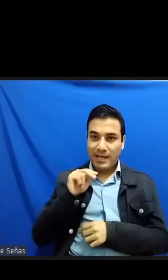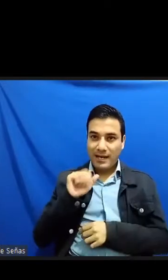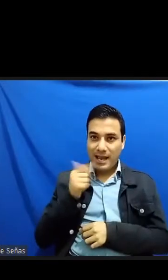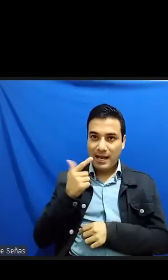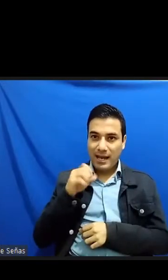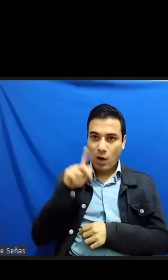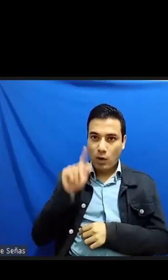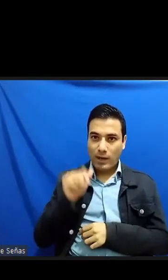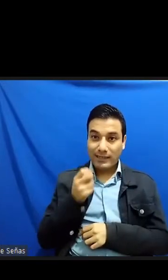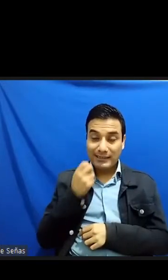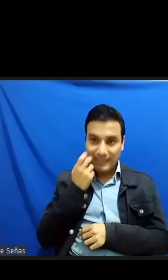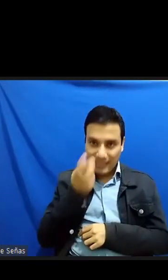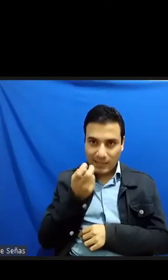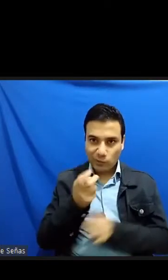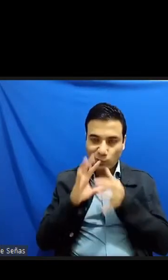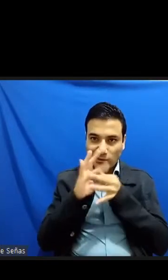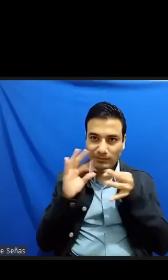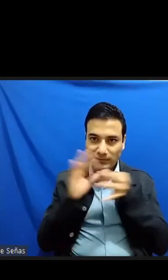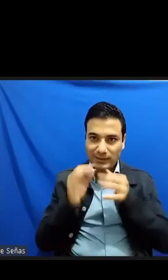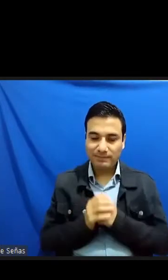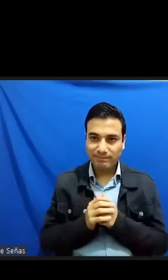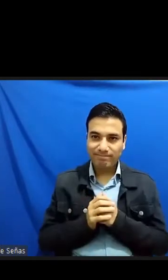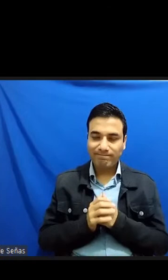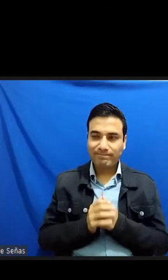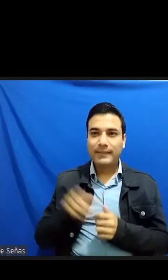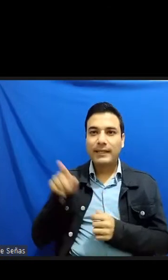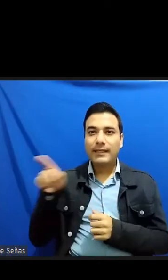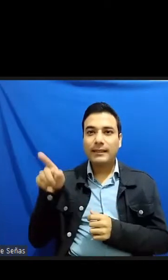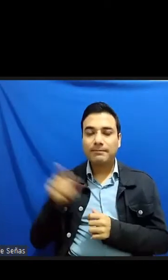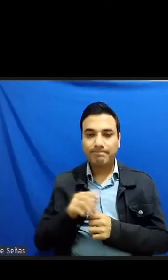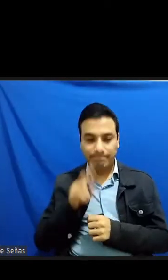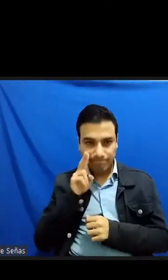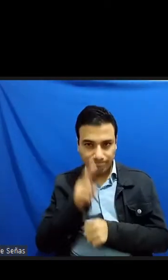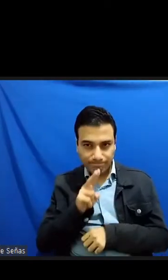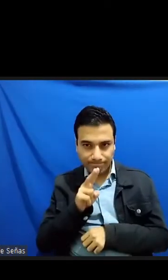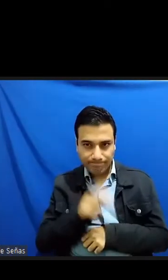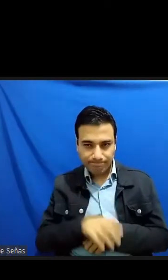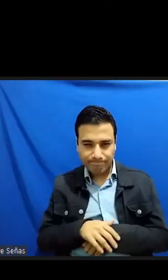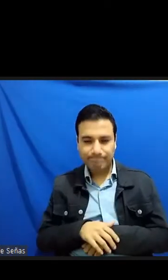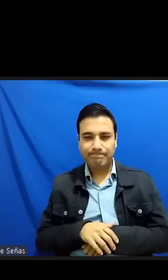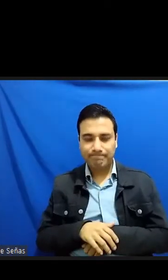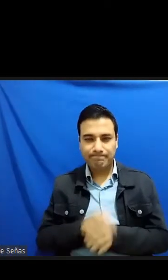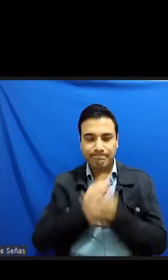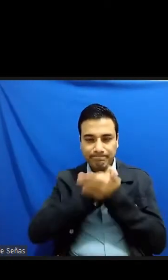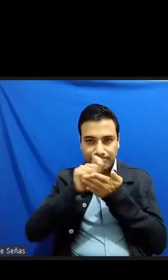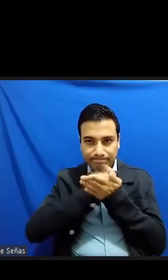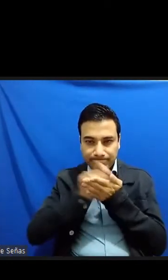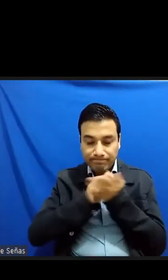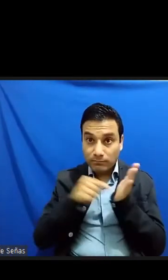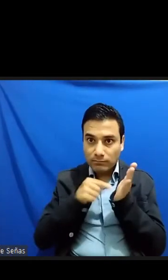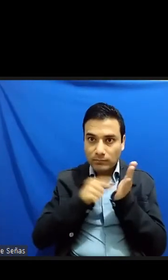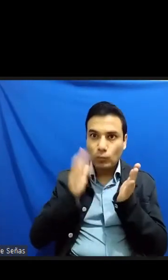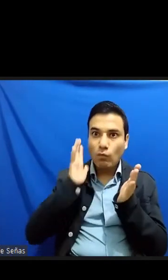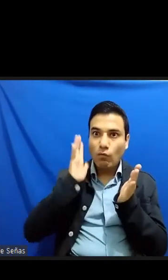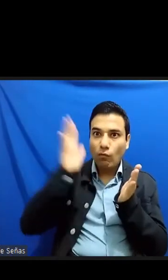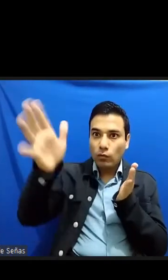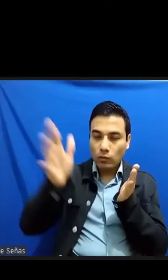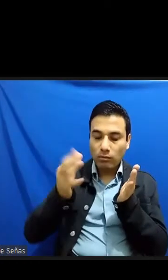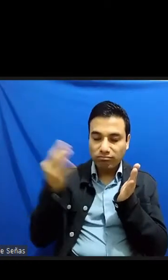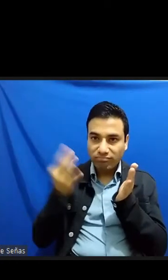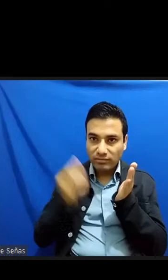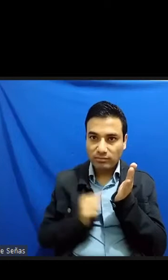libros una mirada profética que sólo parece posible alcanzarse desde el lugar